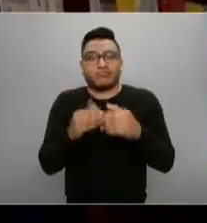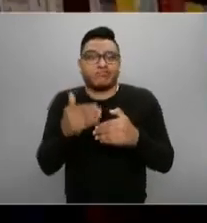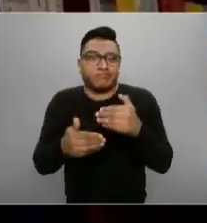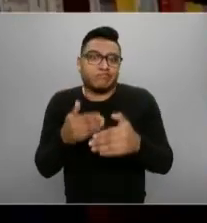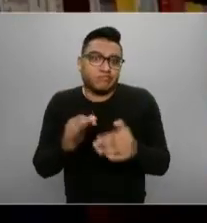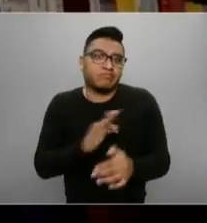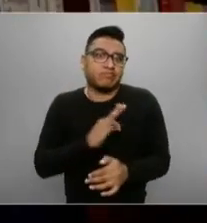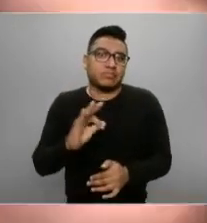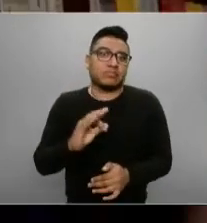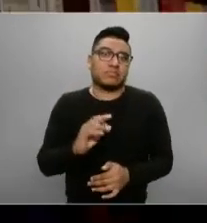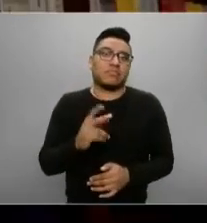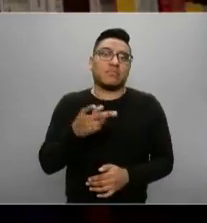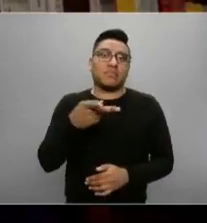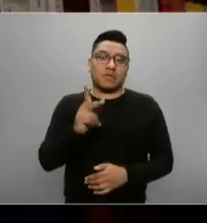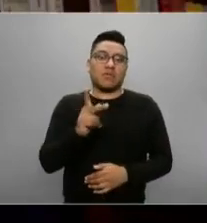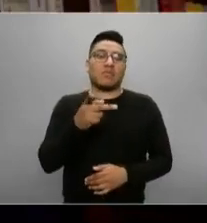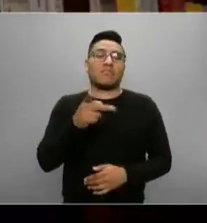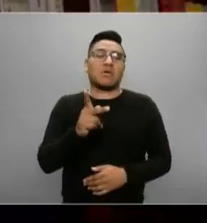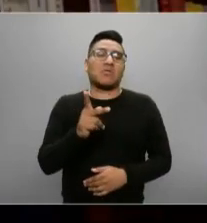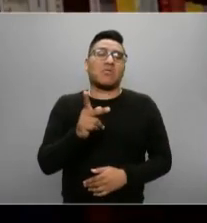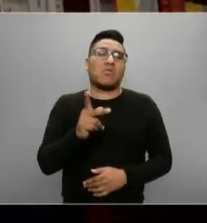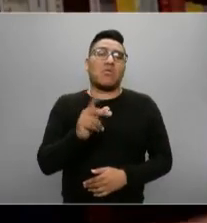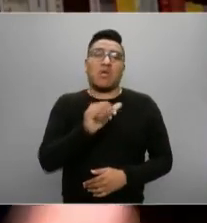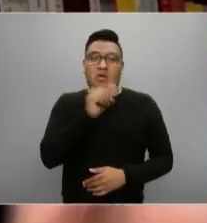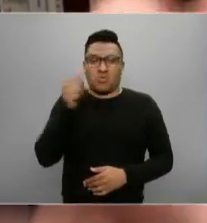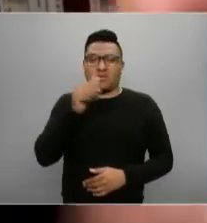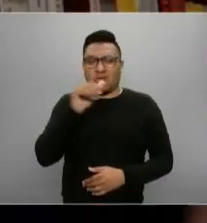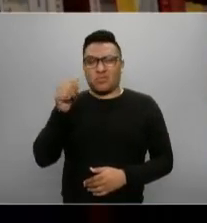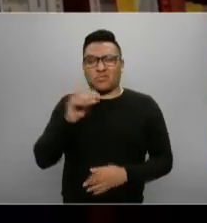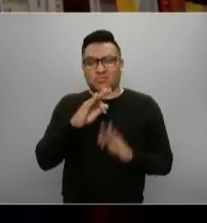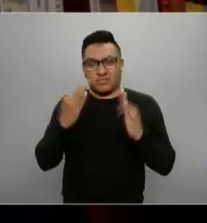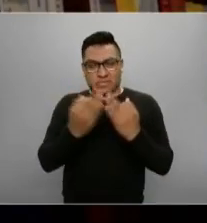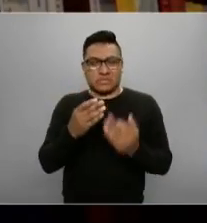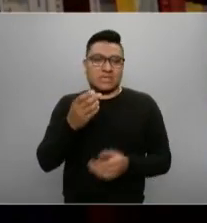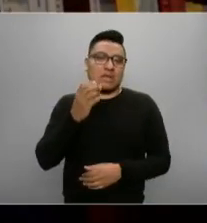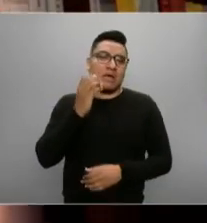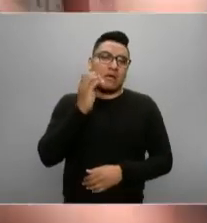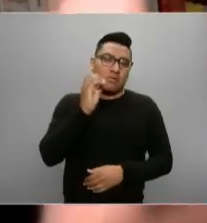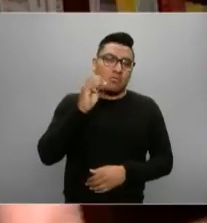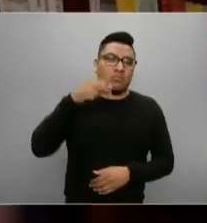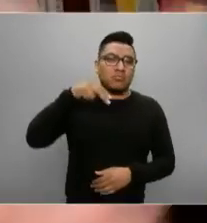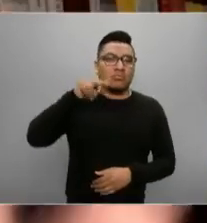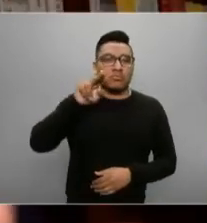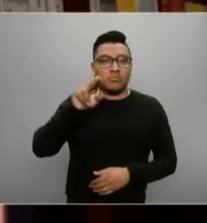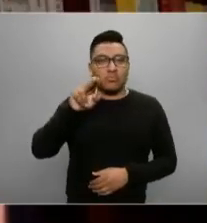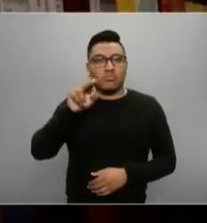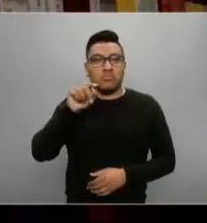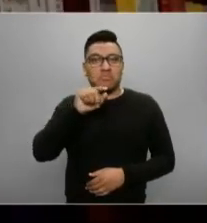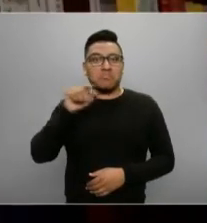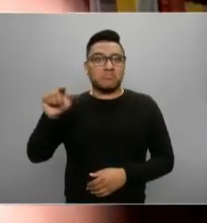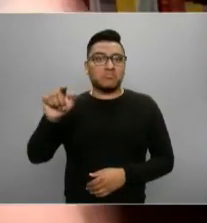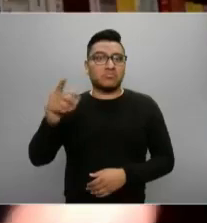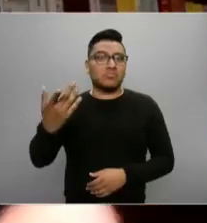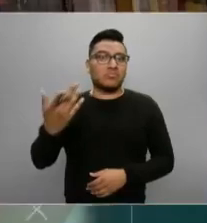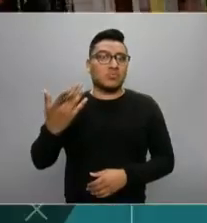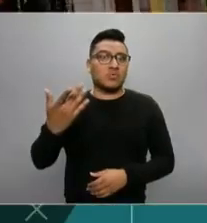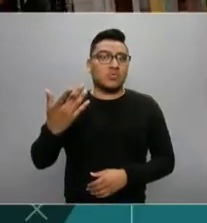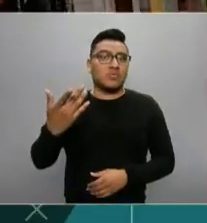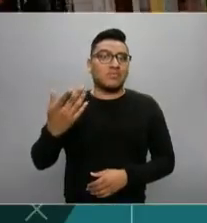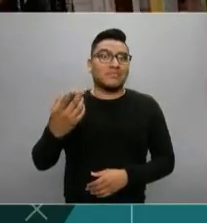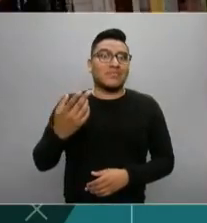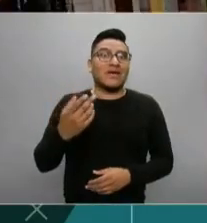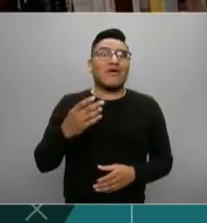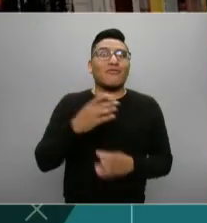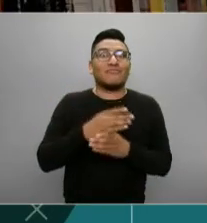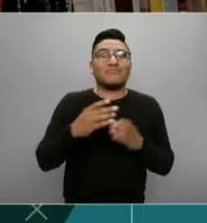no hubiera nada de esto o la otra alternativa es que la ONU no tuviera elementos para poder participar más